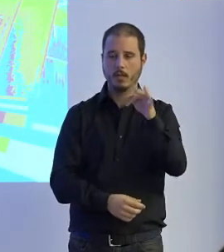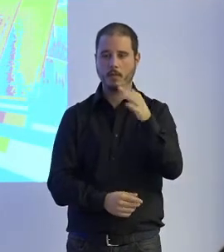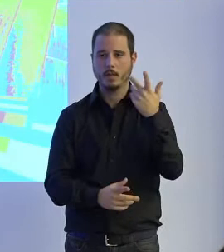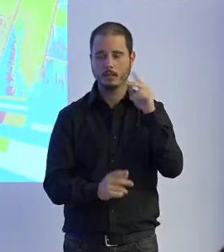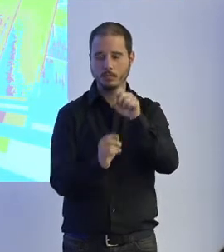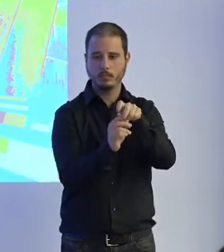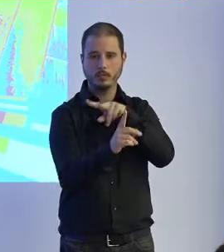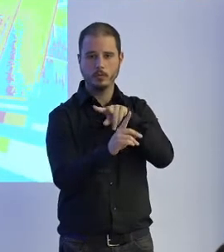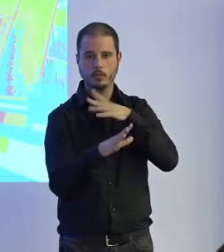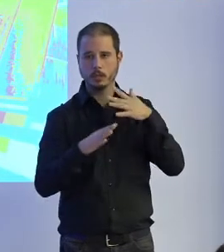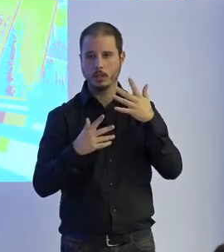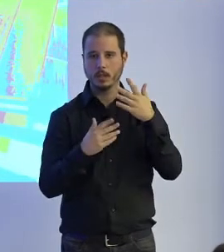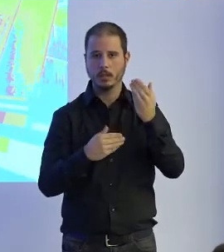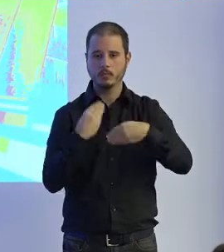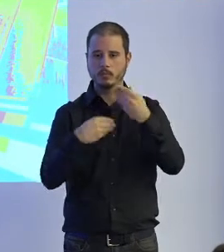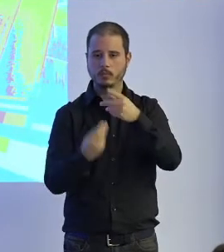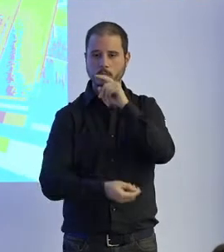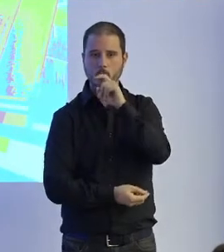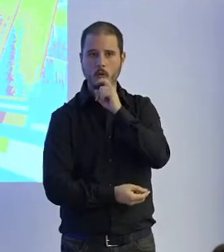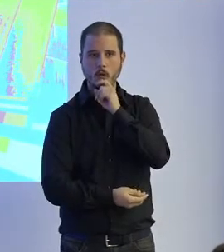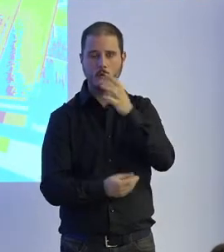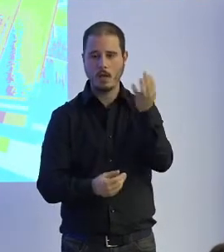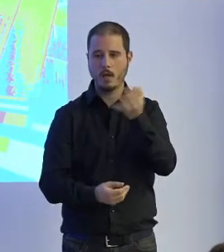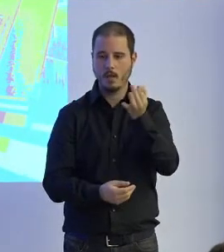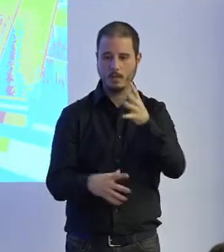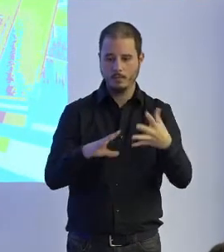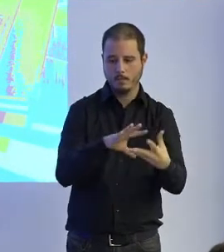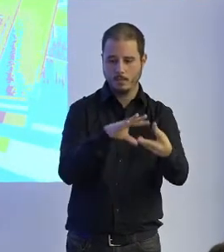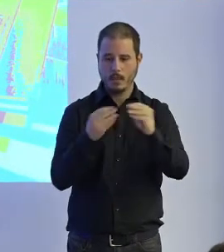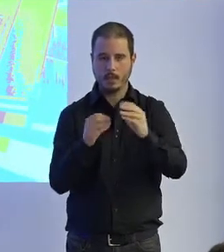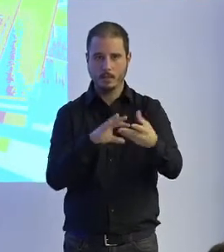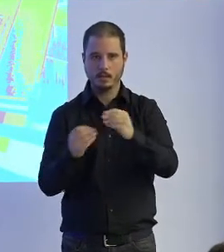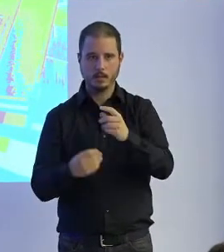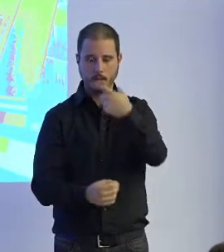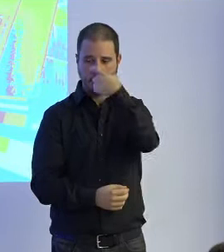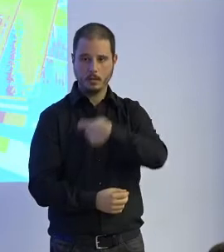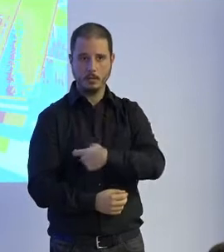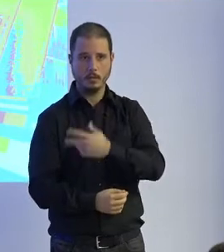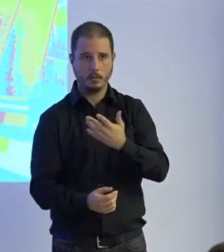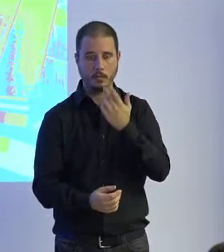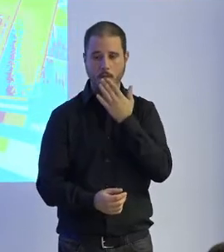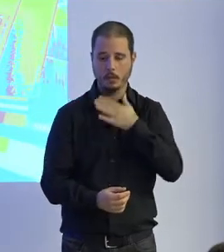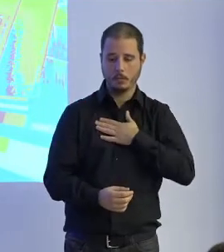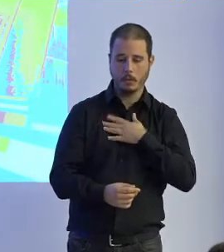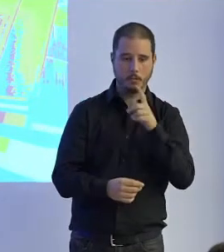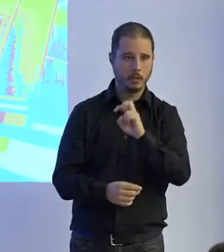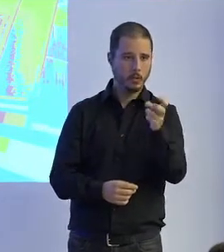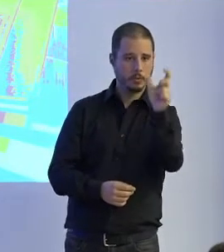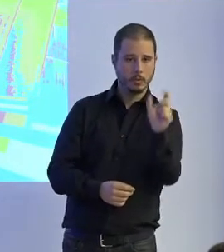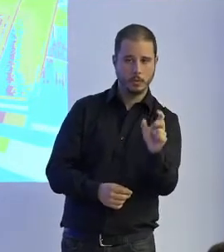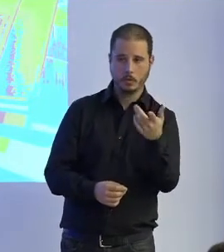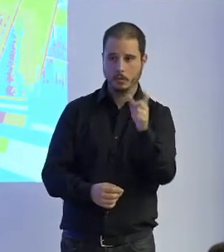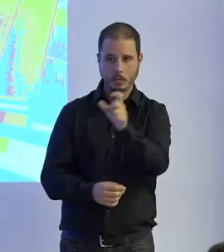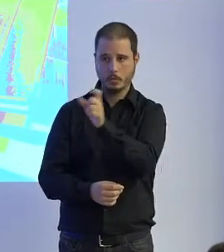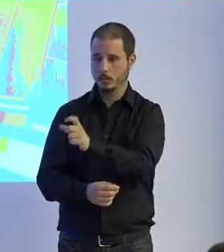desde el punto de vista operativo porque claro hay que adaptar cada uno de los segmentos exactamente a la estructura no es lo mismo para mí para ti o para ninguno de los